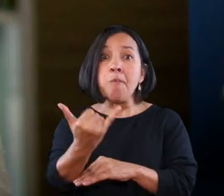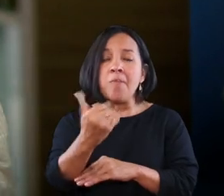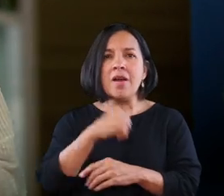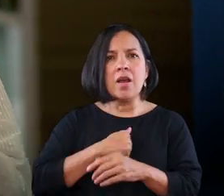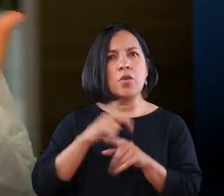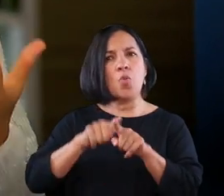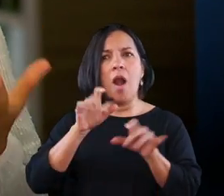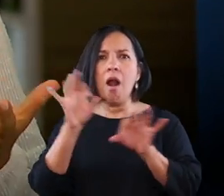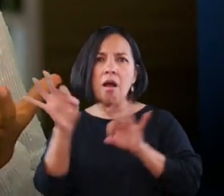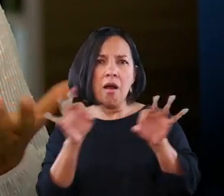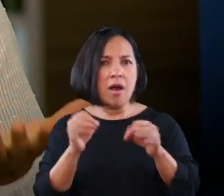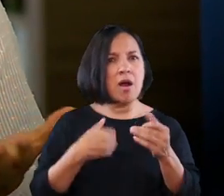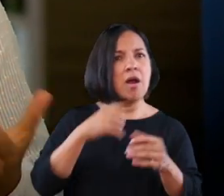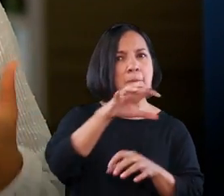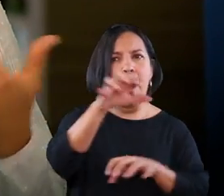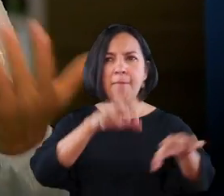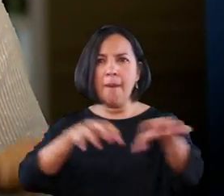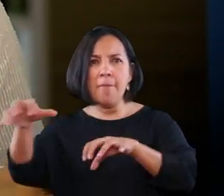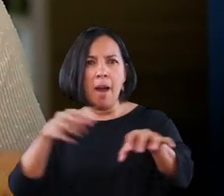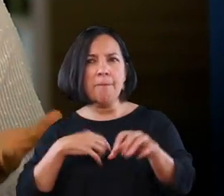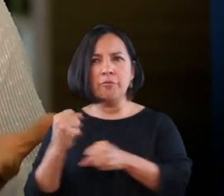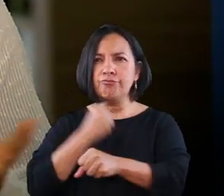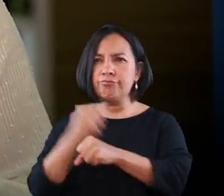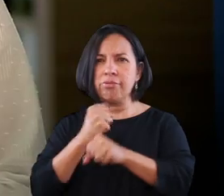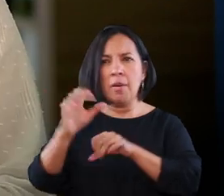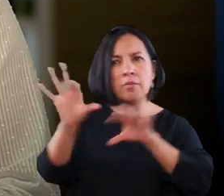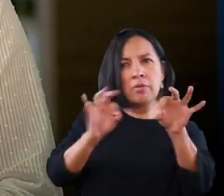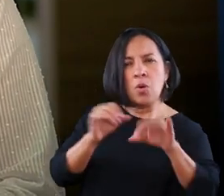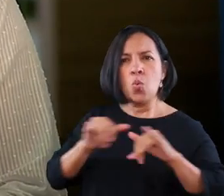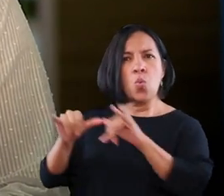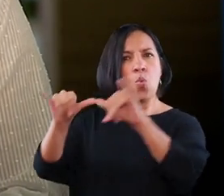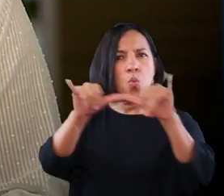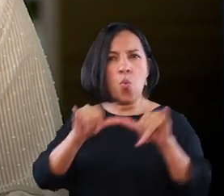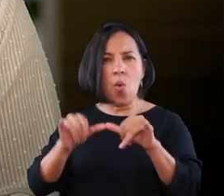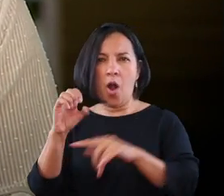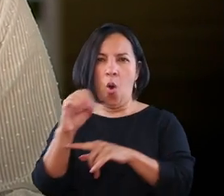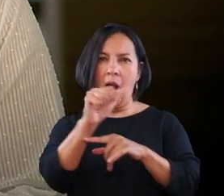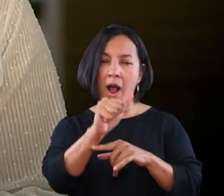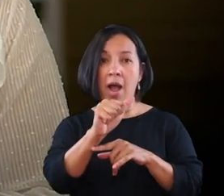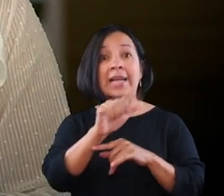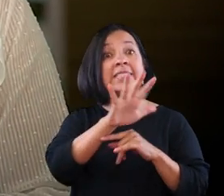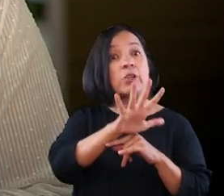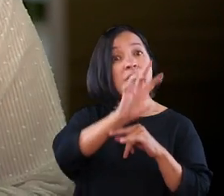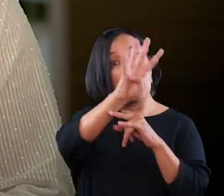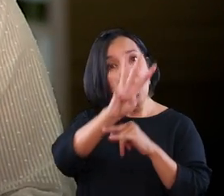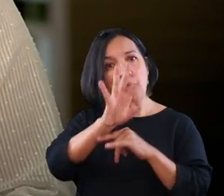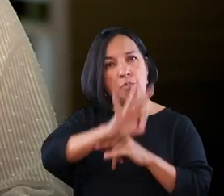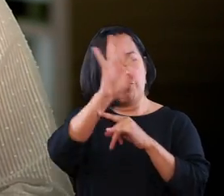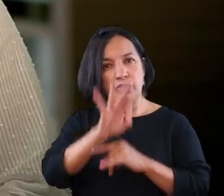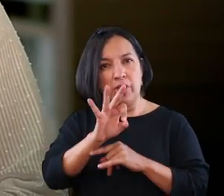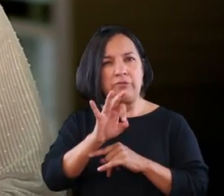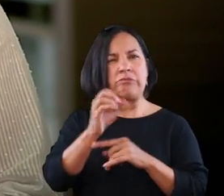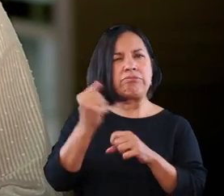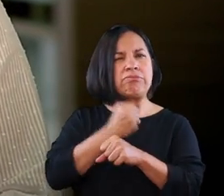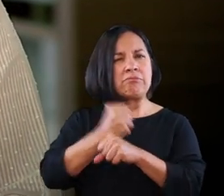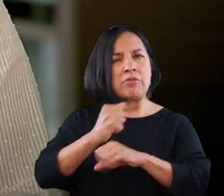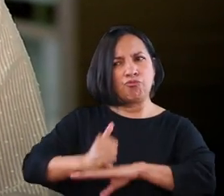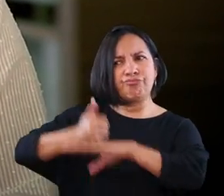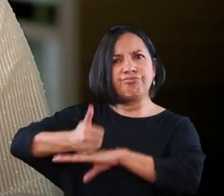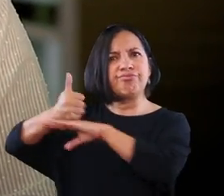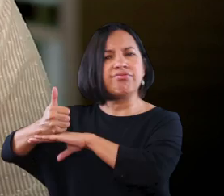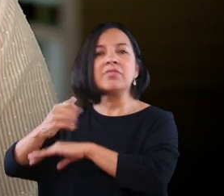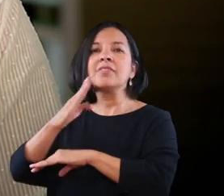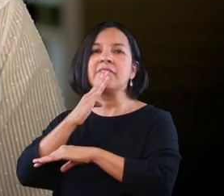De allí la distribución paritaria entre hombres y mujeres. De igual manera, el 54% de los